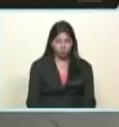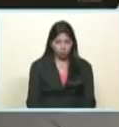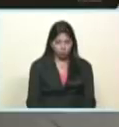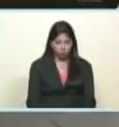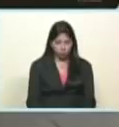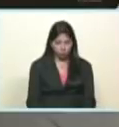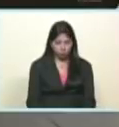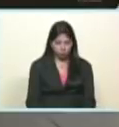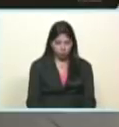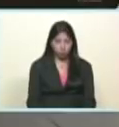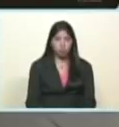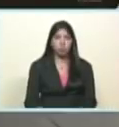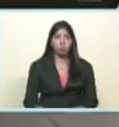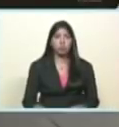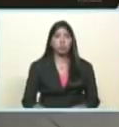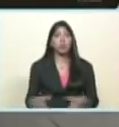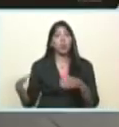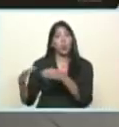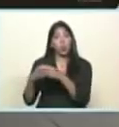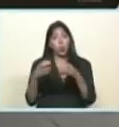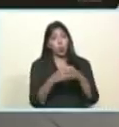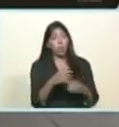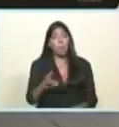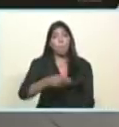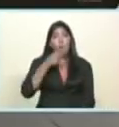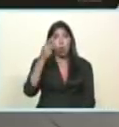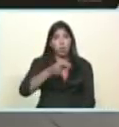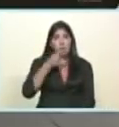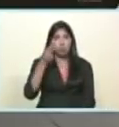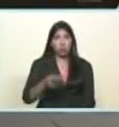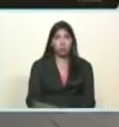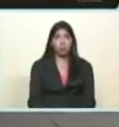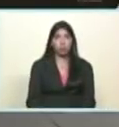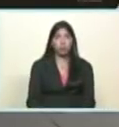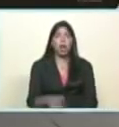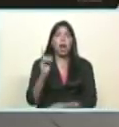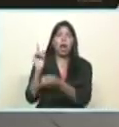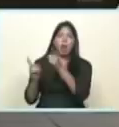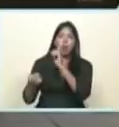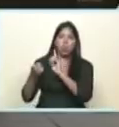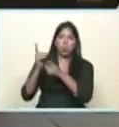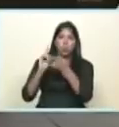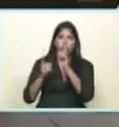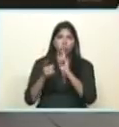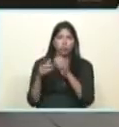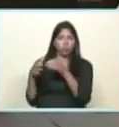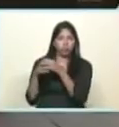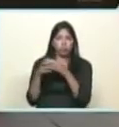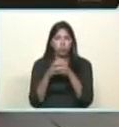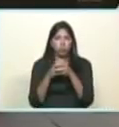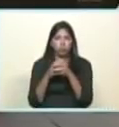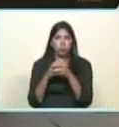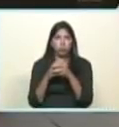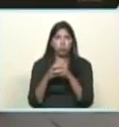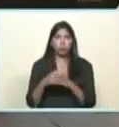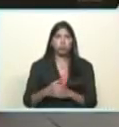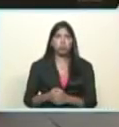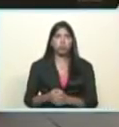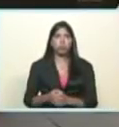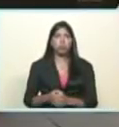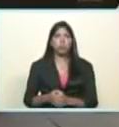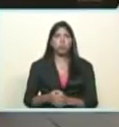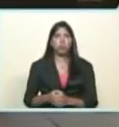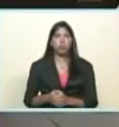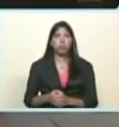estos partidos políticos y voceros algunos de ellos esgrimiendo los